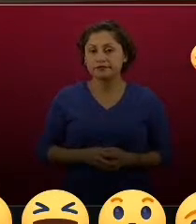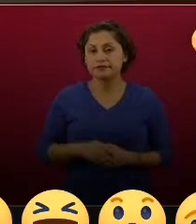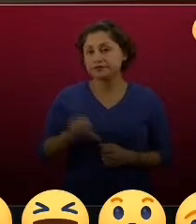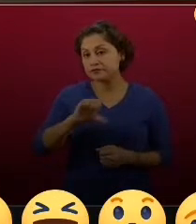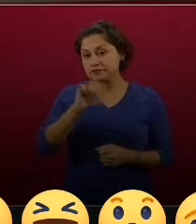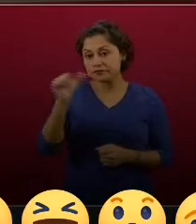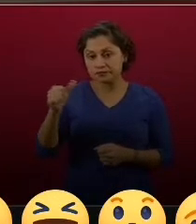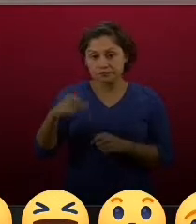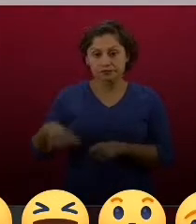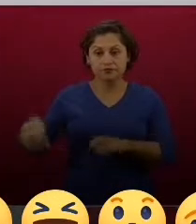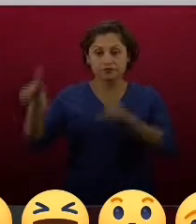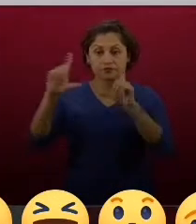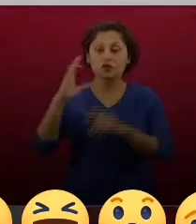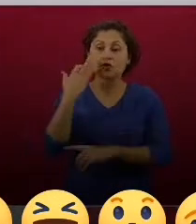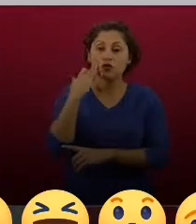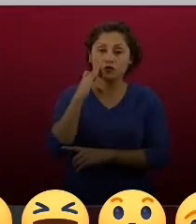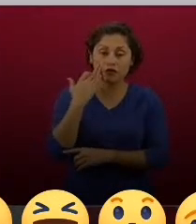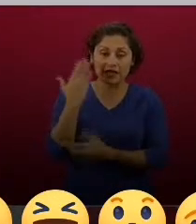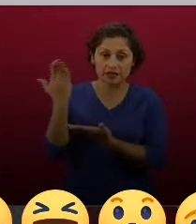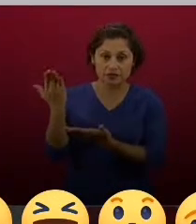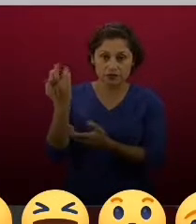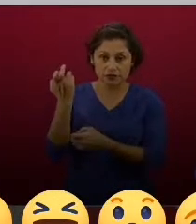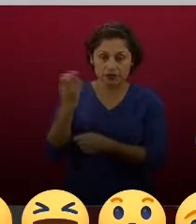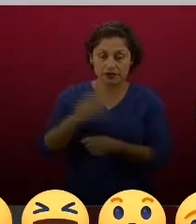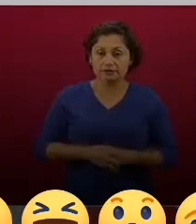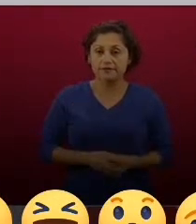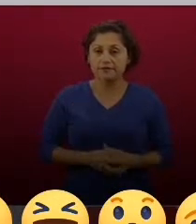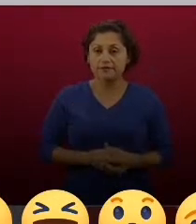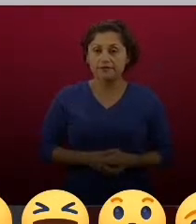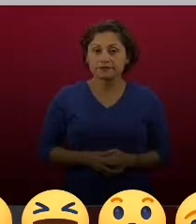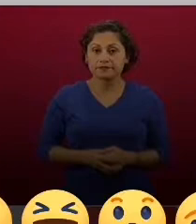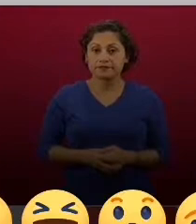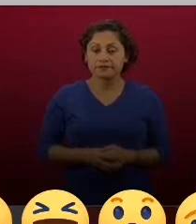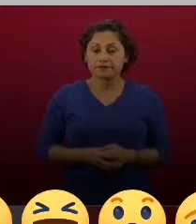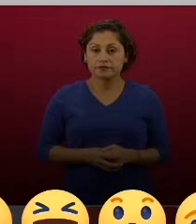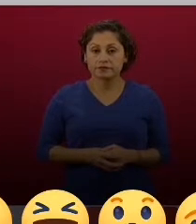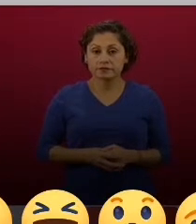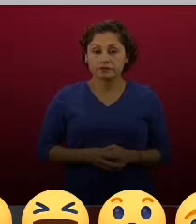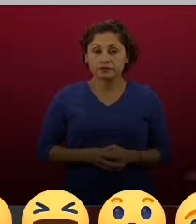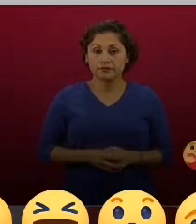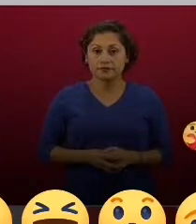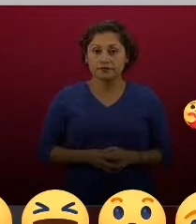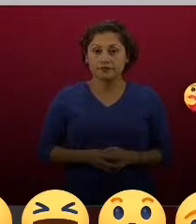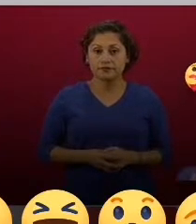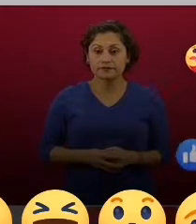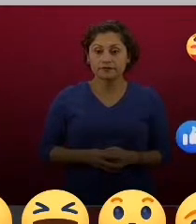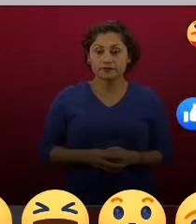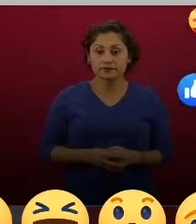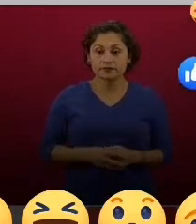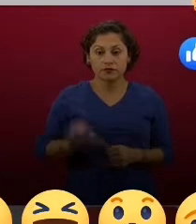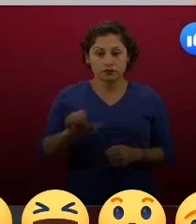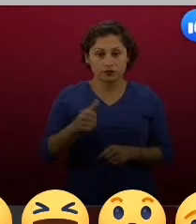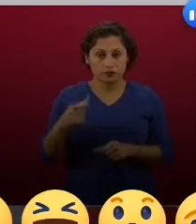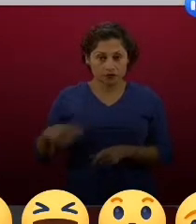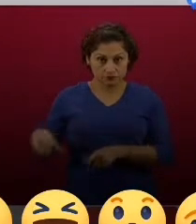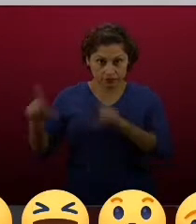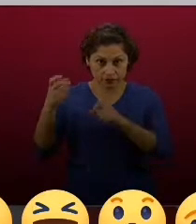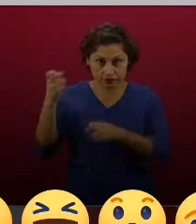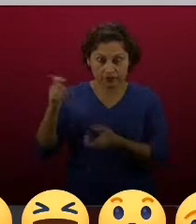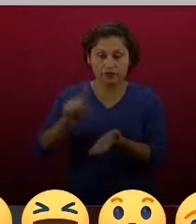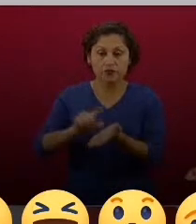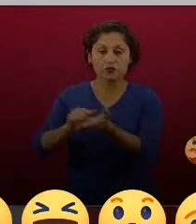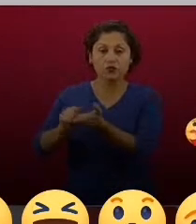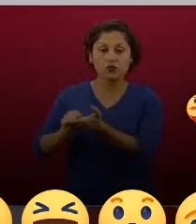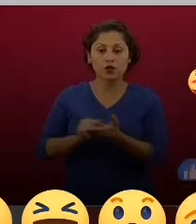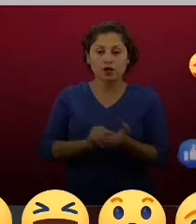Facebook, Comunidad Infonavit. Lo mismo en la que sigue, la página de la que sigue está Twitter, que es arroba